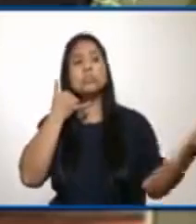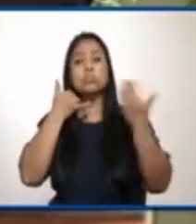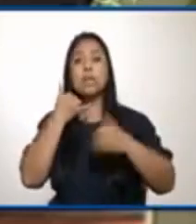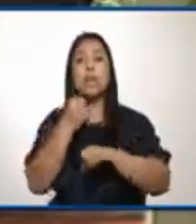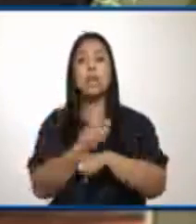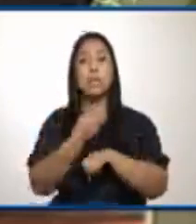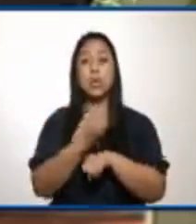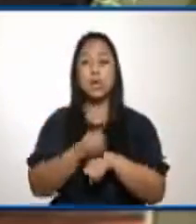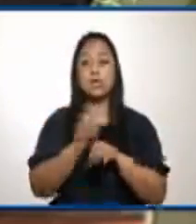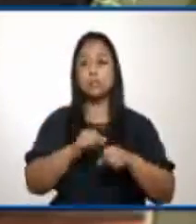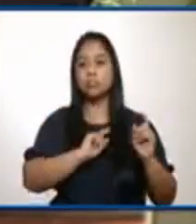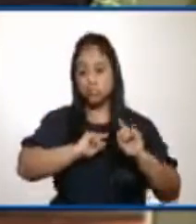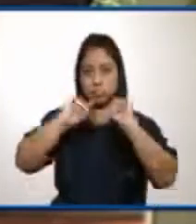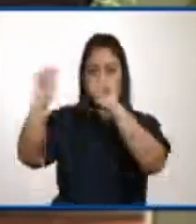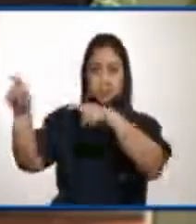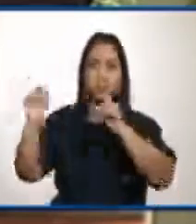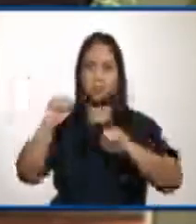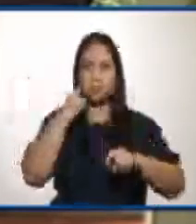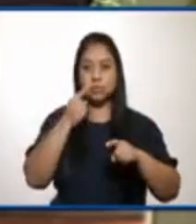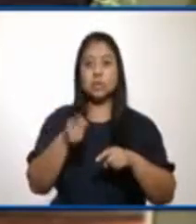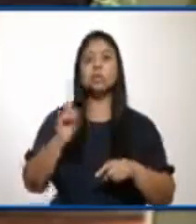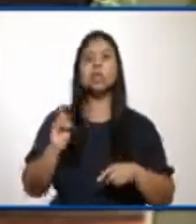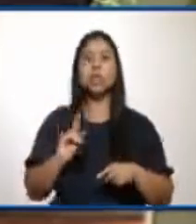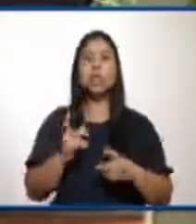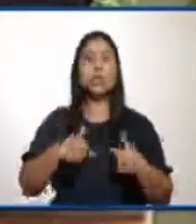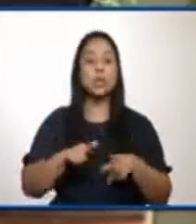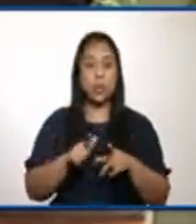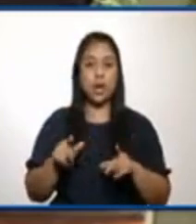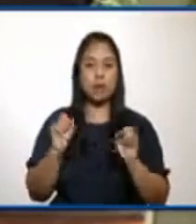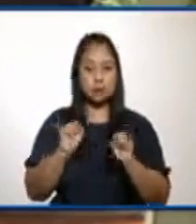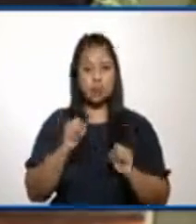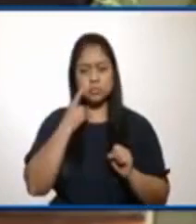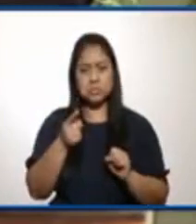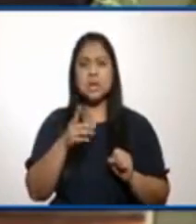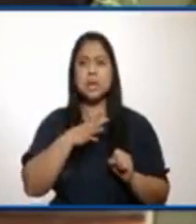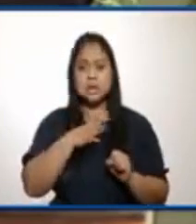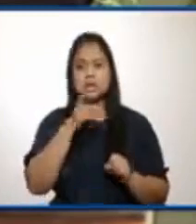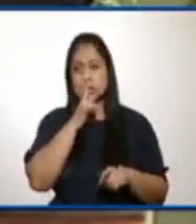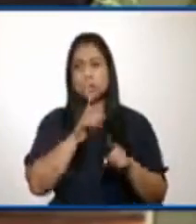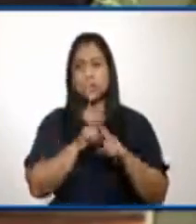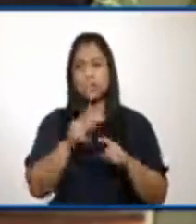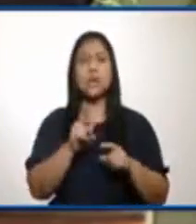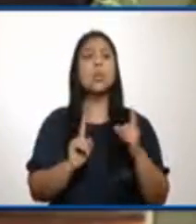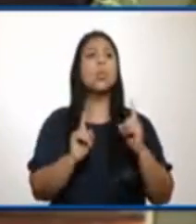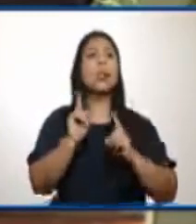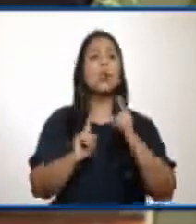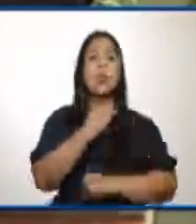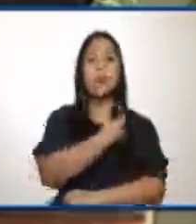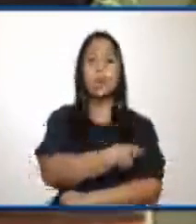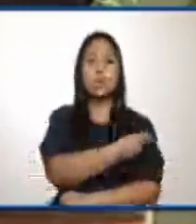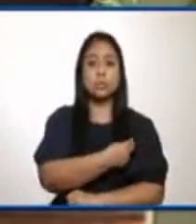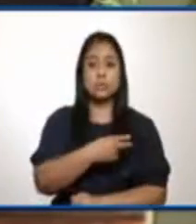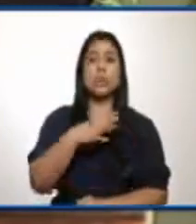las unidades de emergencia en dónde llevar al paciente. Ahí se cuenta con un récord de qué hospitales tienen alguna